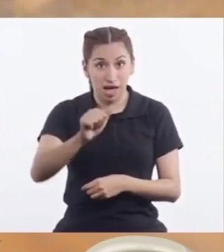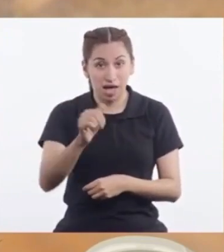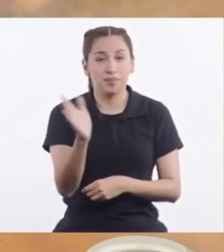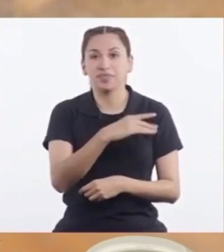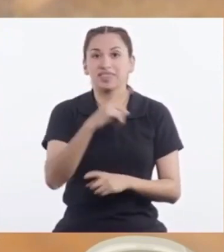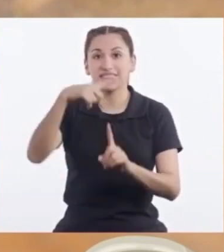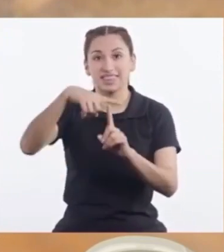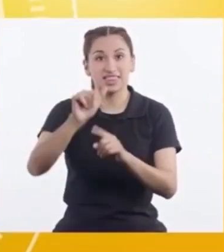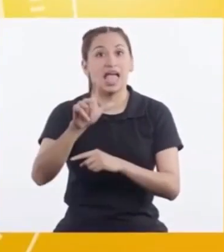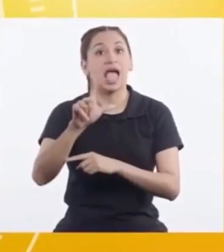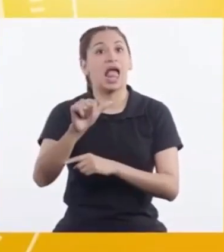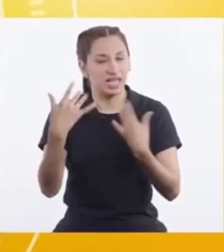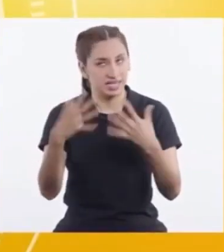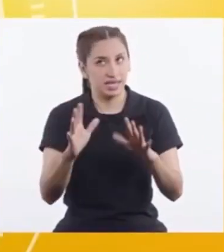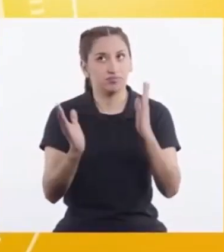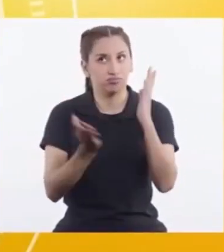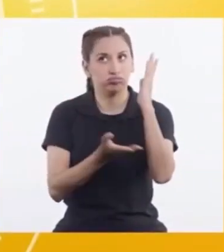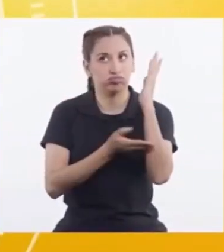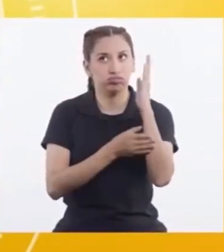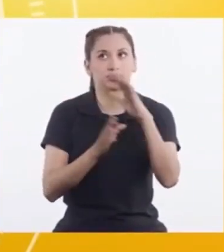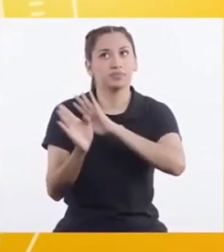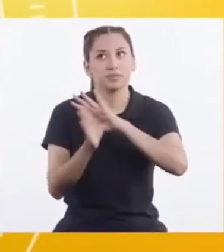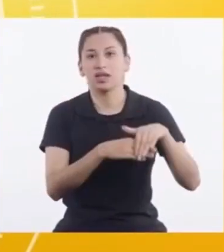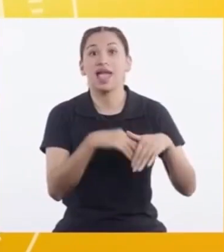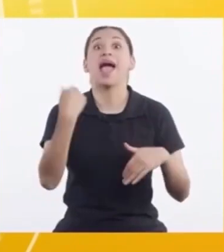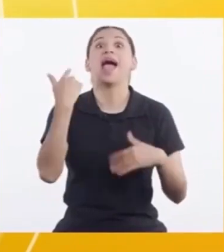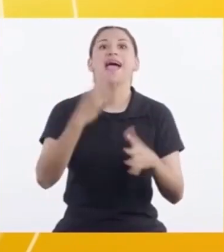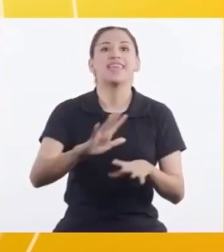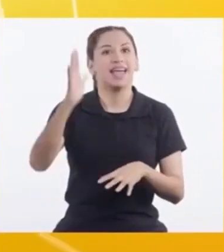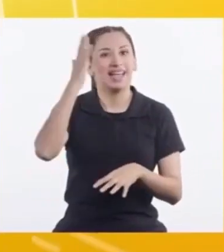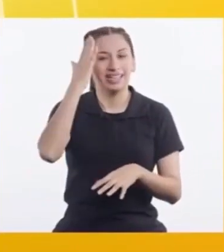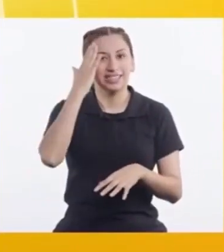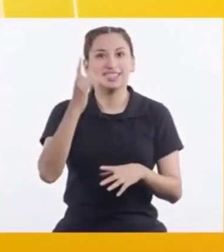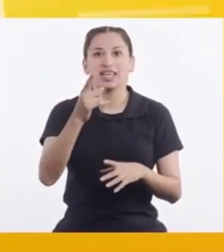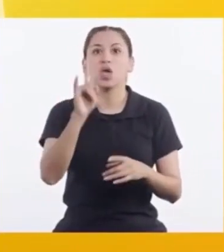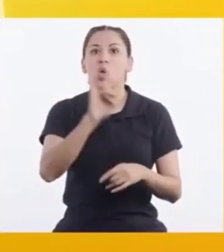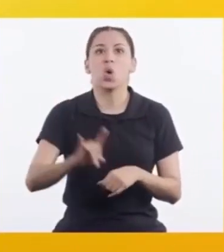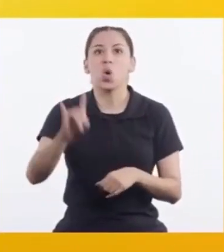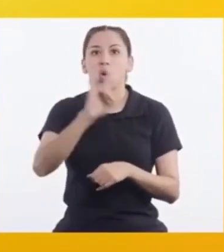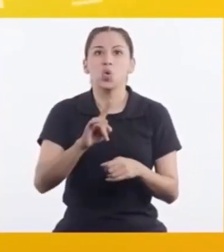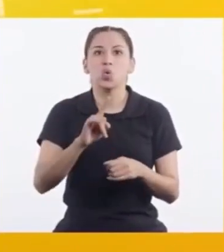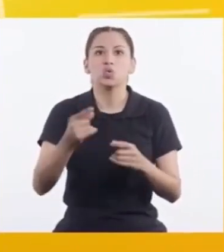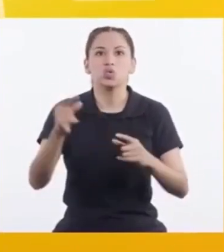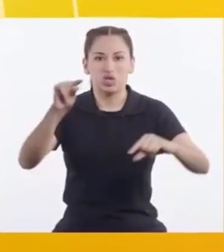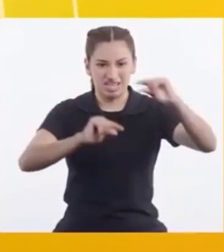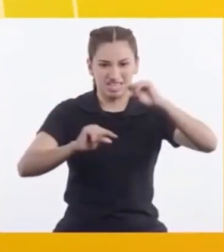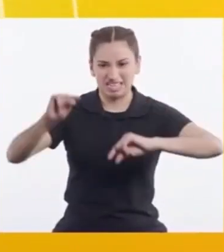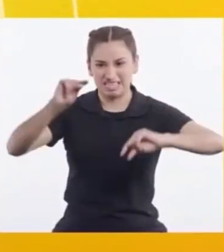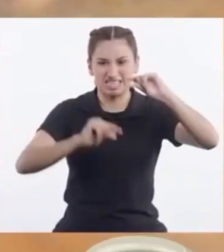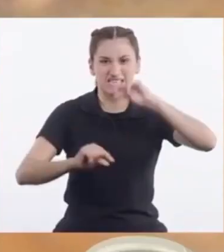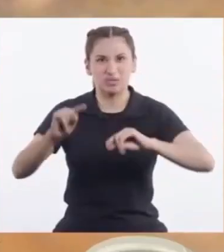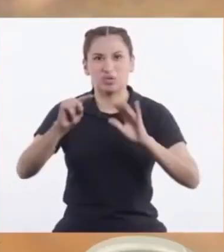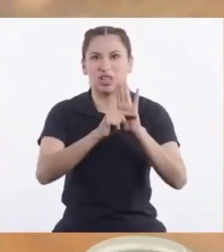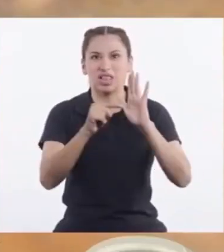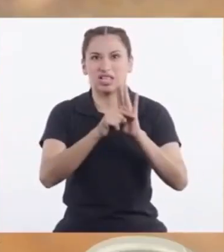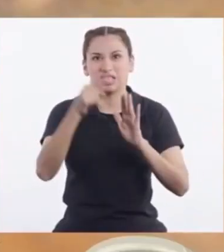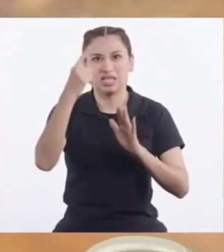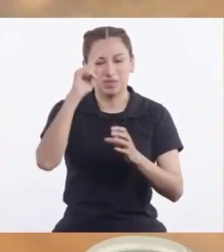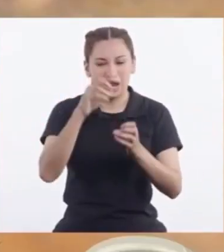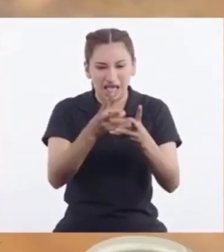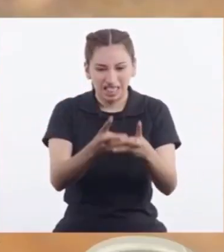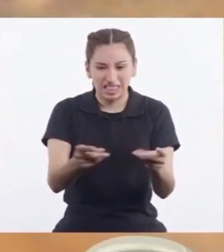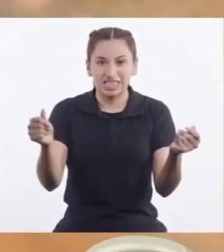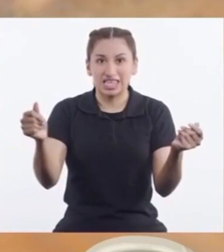ver Ya sé Ya sé Ya uso De químicos Nocivos Para los suelos En